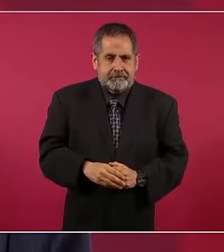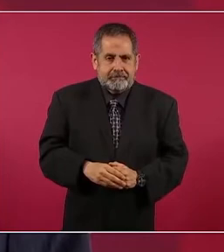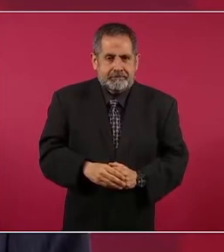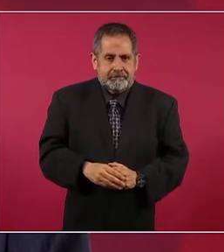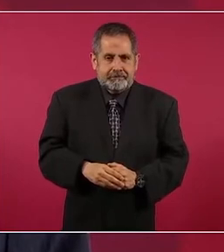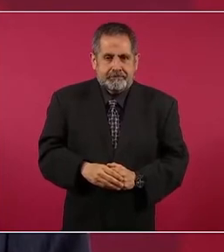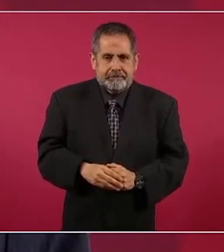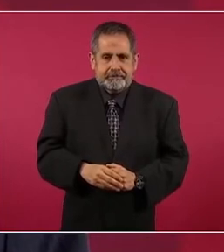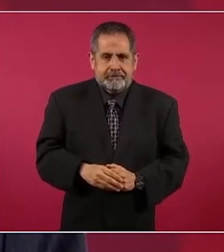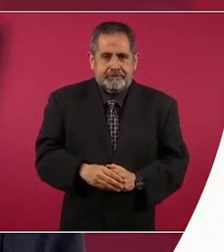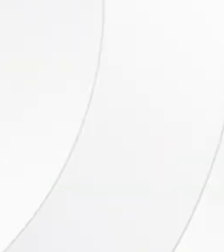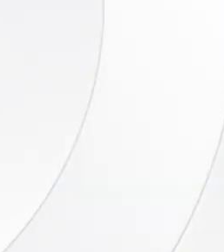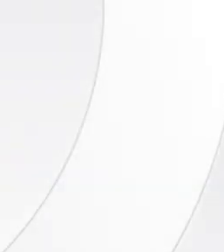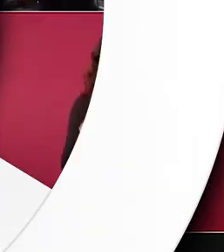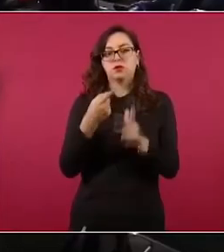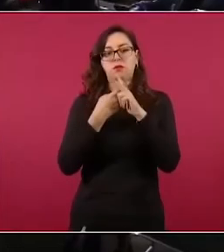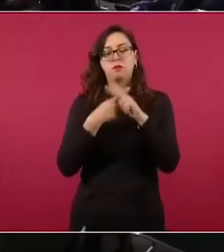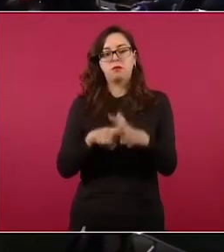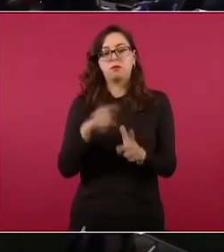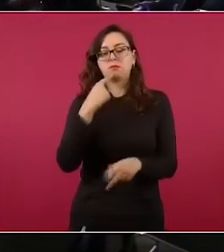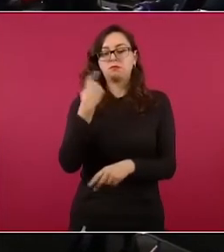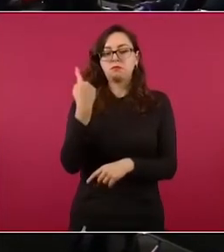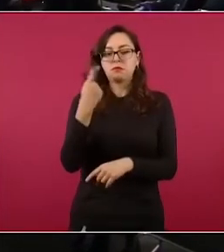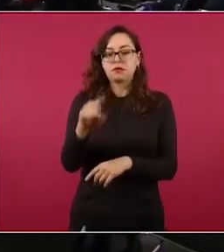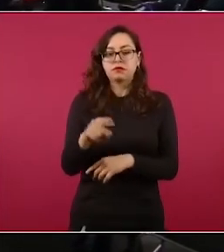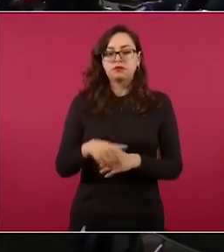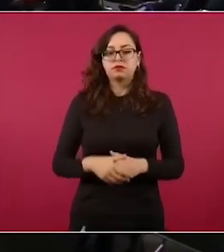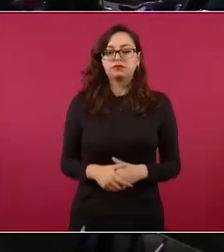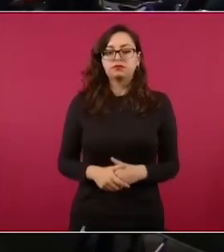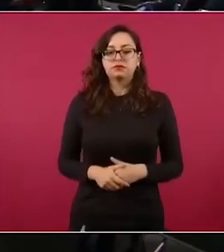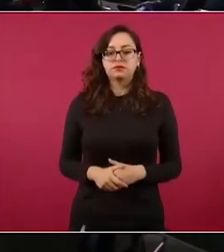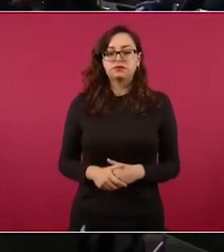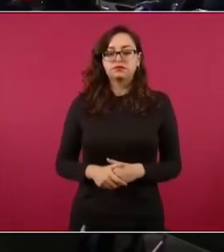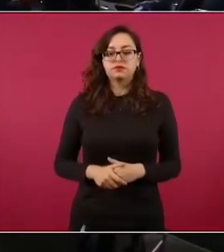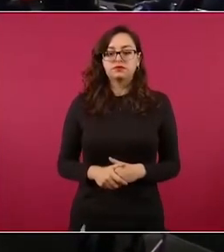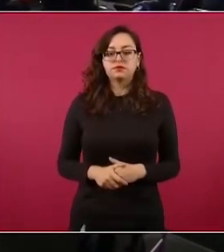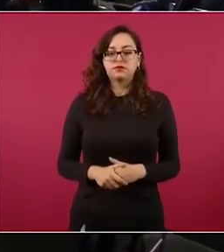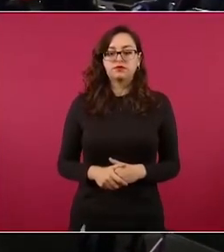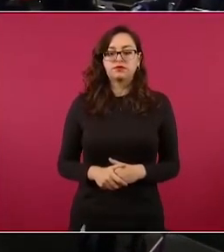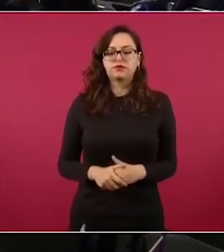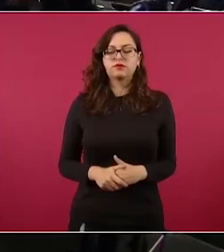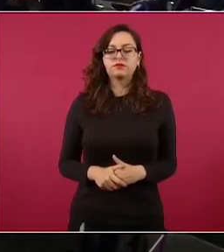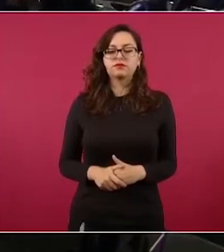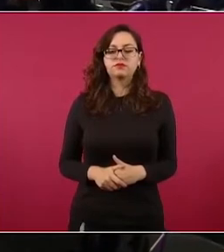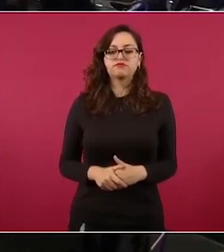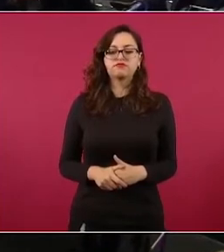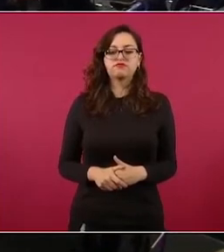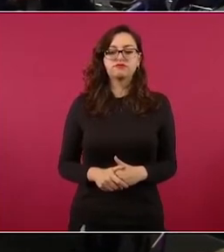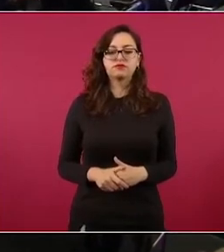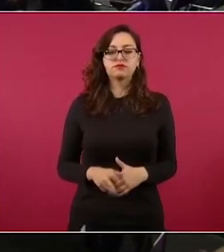No tengo mucha información.